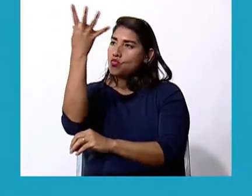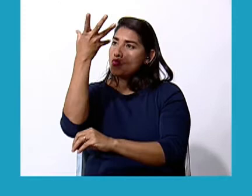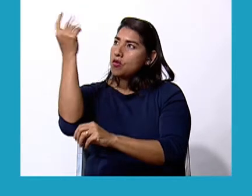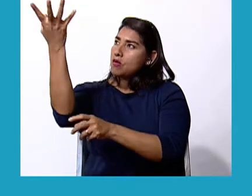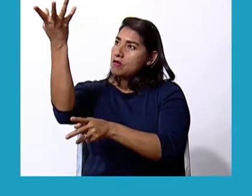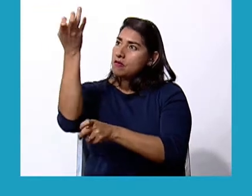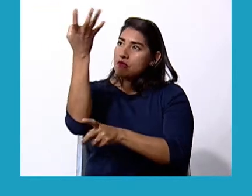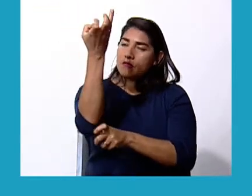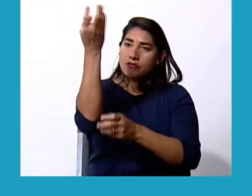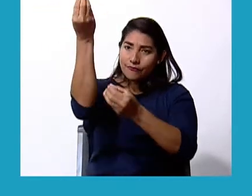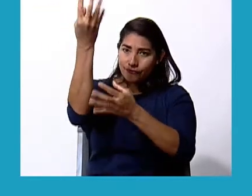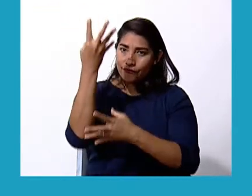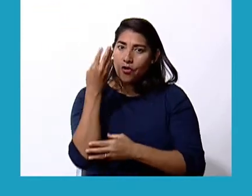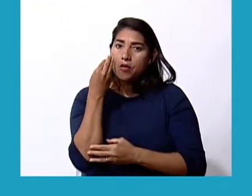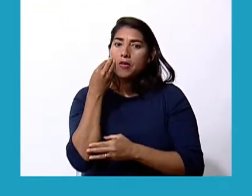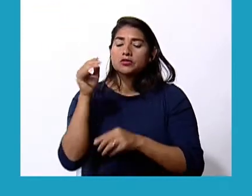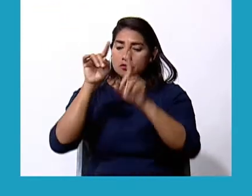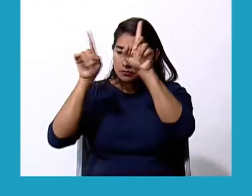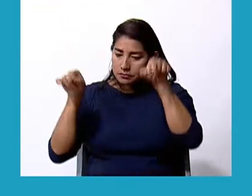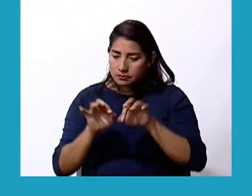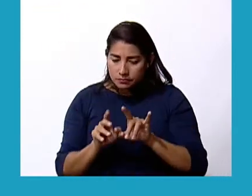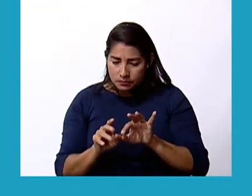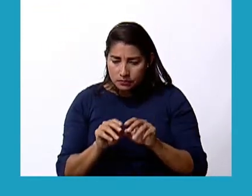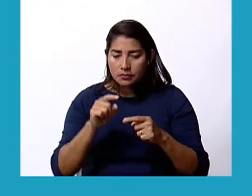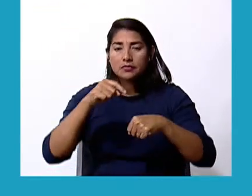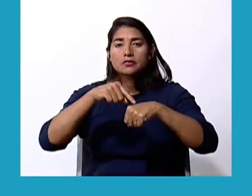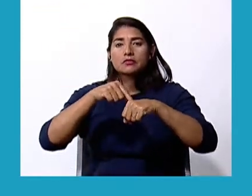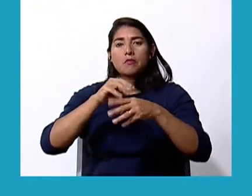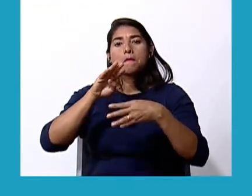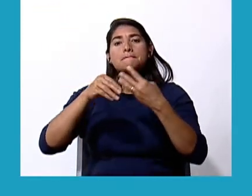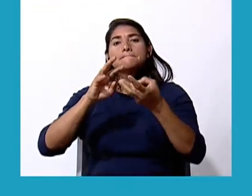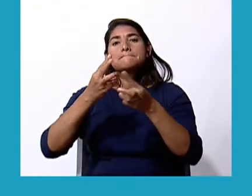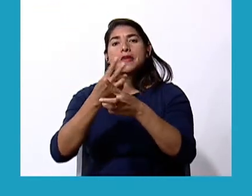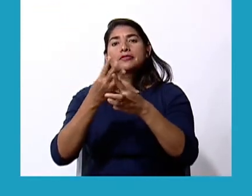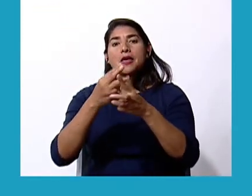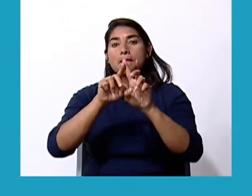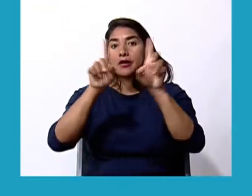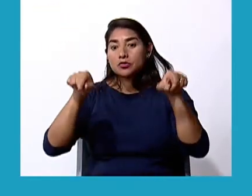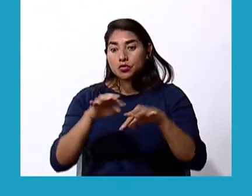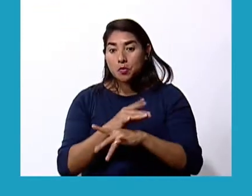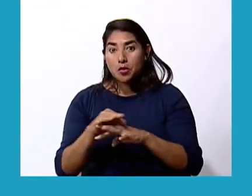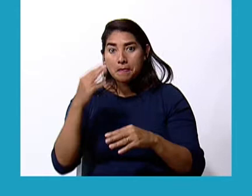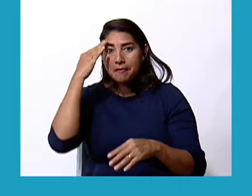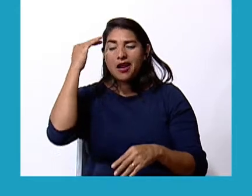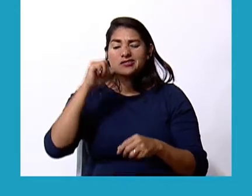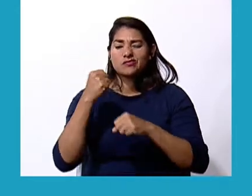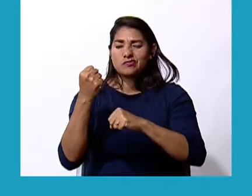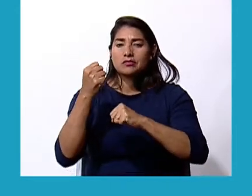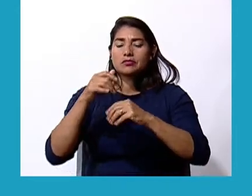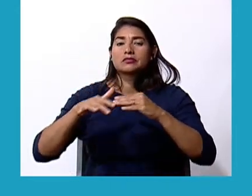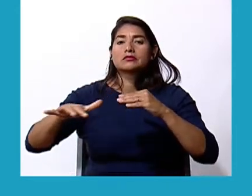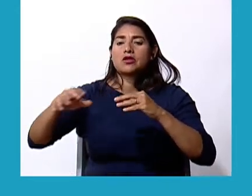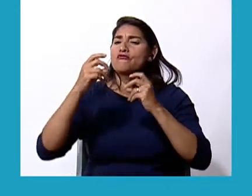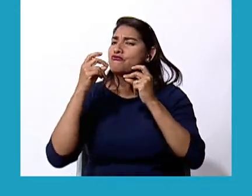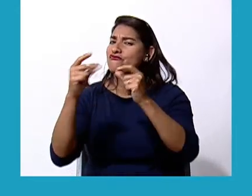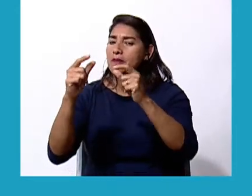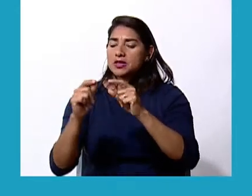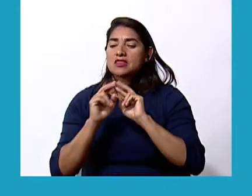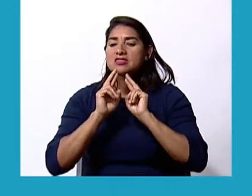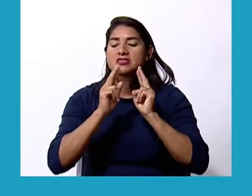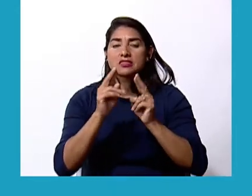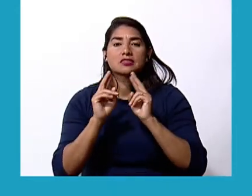son ingresados a modelos numéricos de predicción del tiempo en supercomputadoras que son muy potentes y muy rápidas